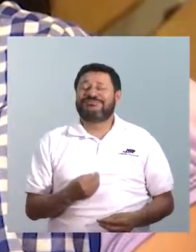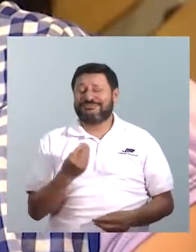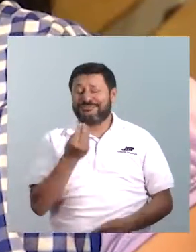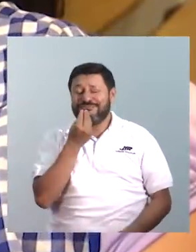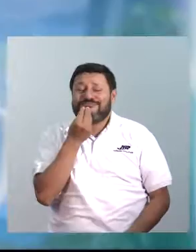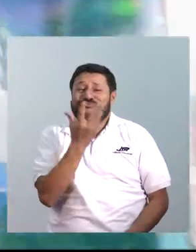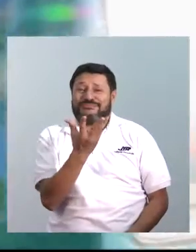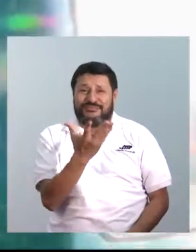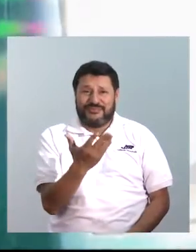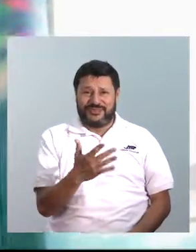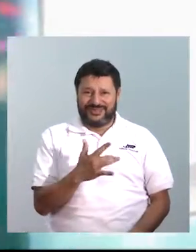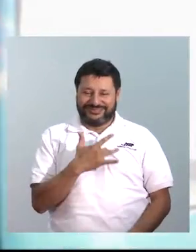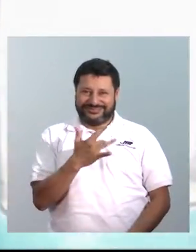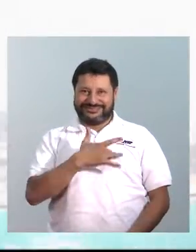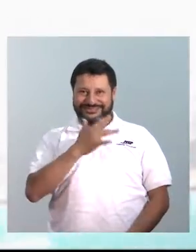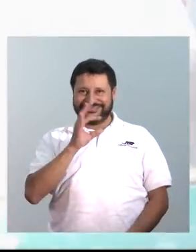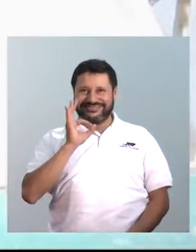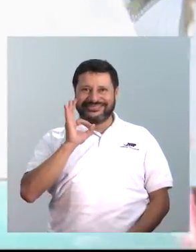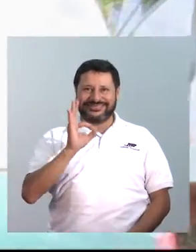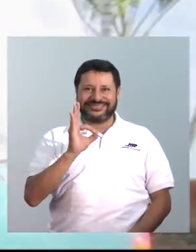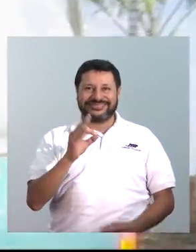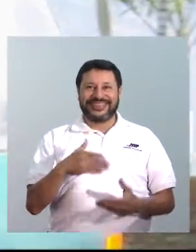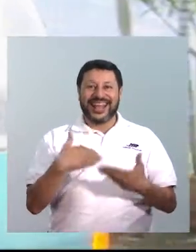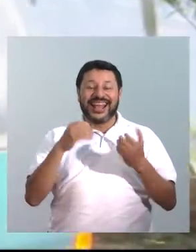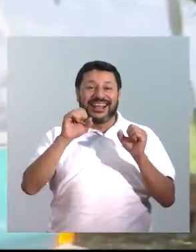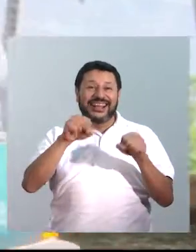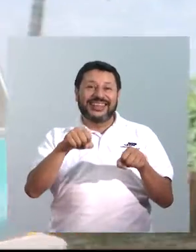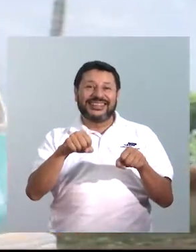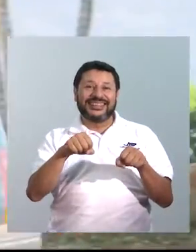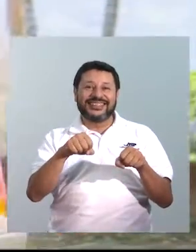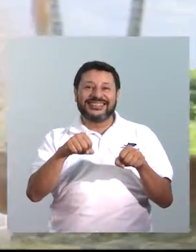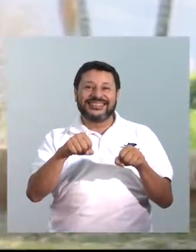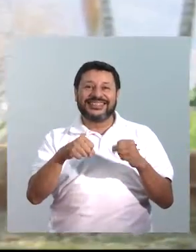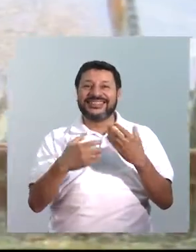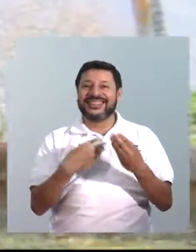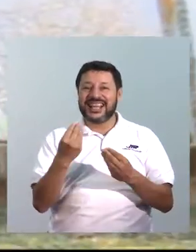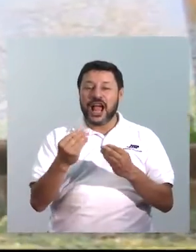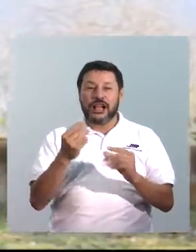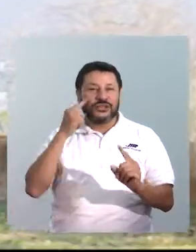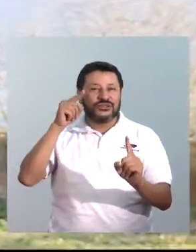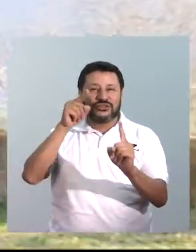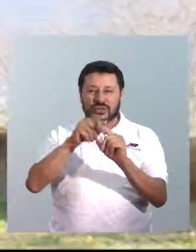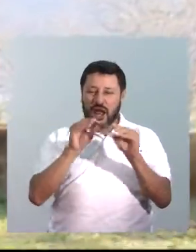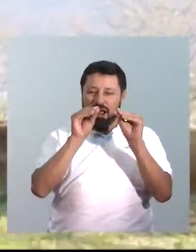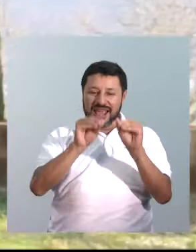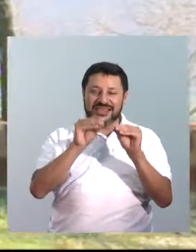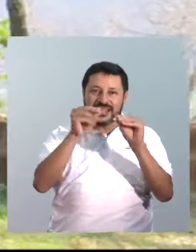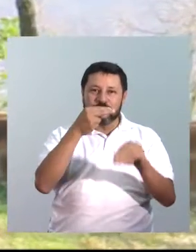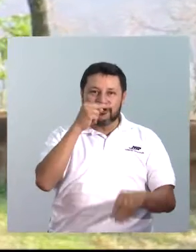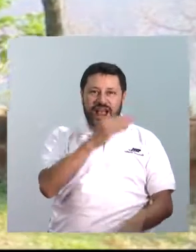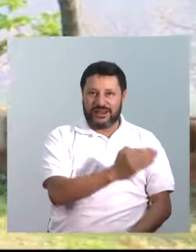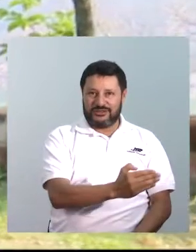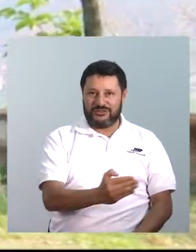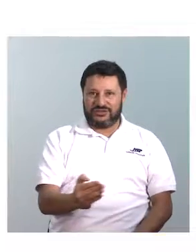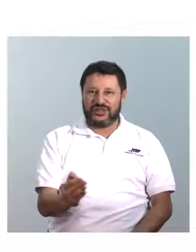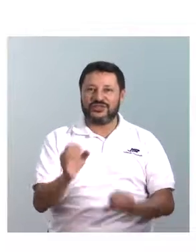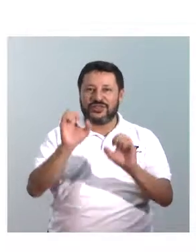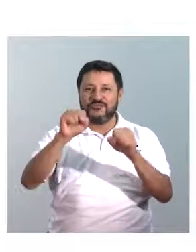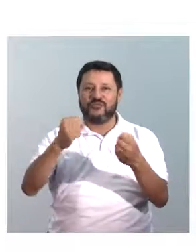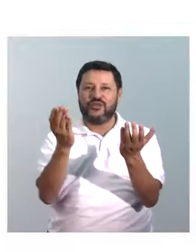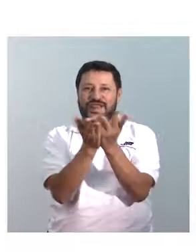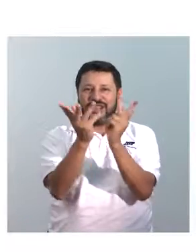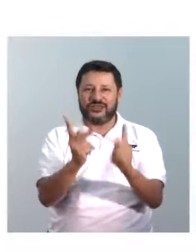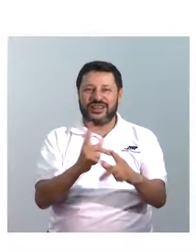como algo muy gratificante, sentimiento de que sí se logró algo con lo que hicimos.